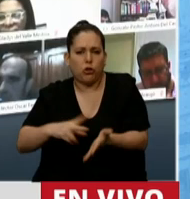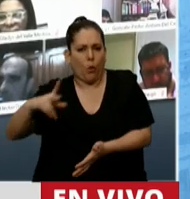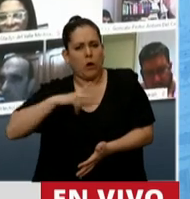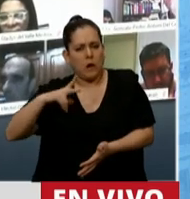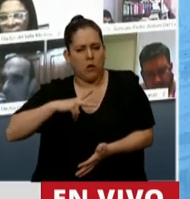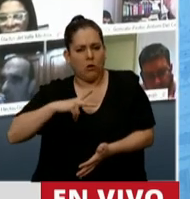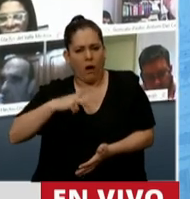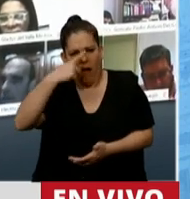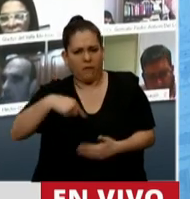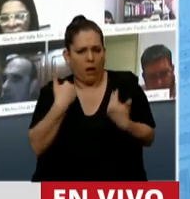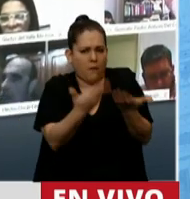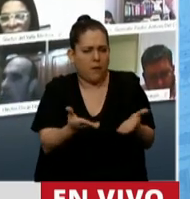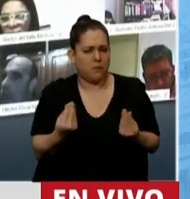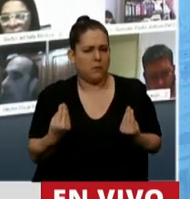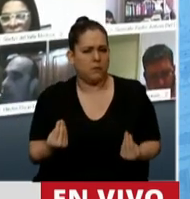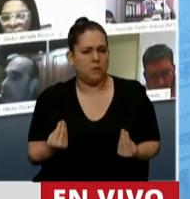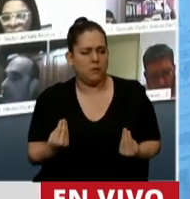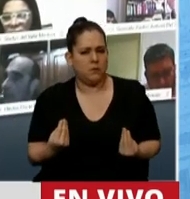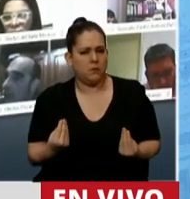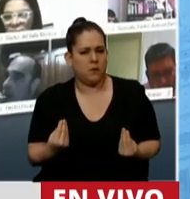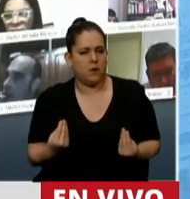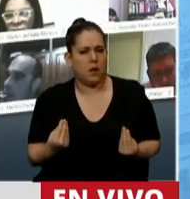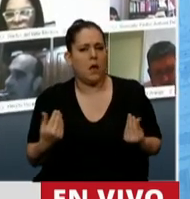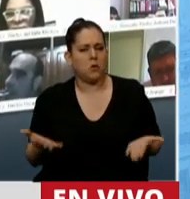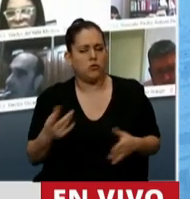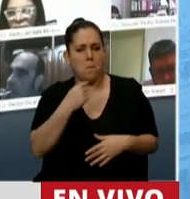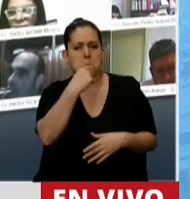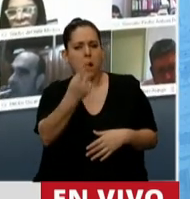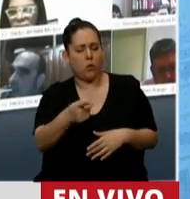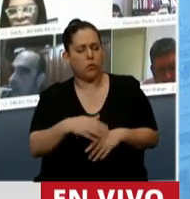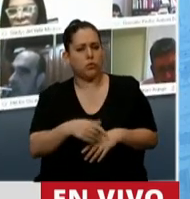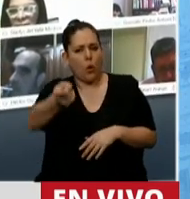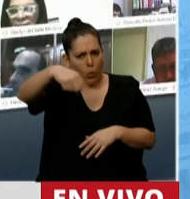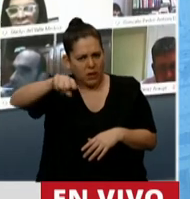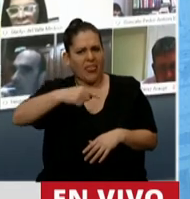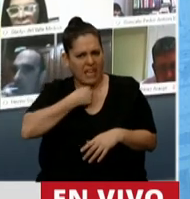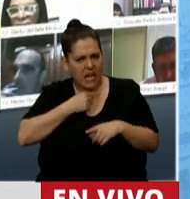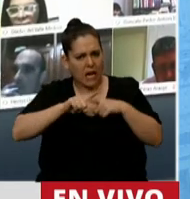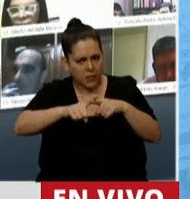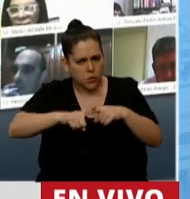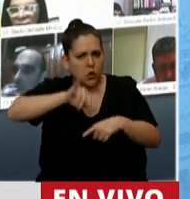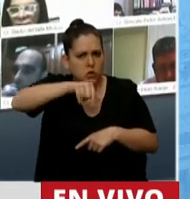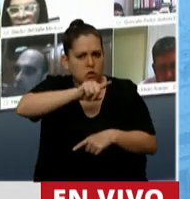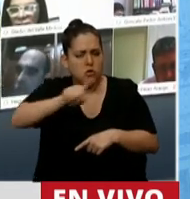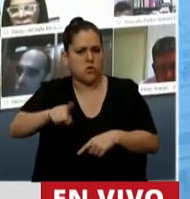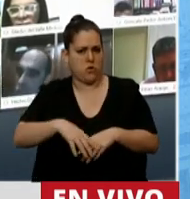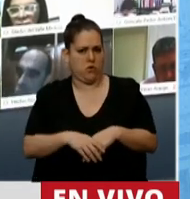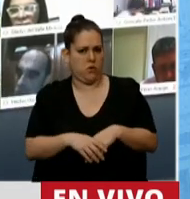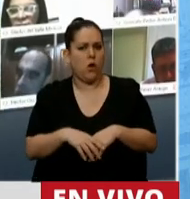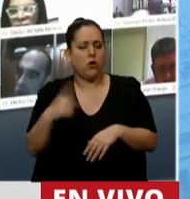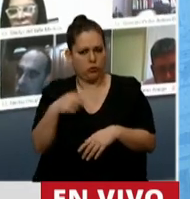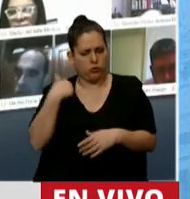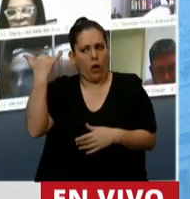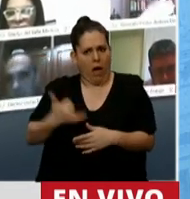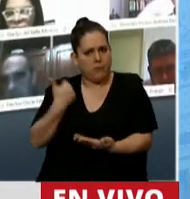concreta es si van a avanzar en la discusión. Nosotros tenemos un proyecto que plantea un impuesto que puede